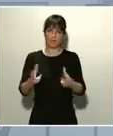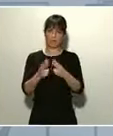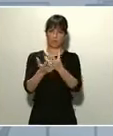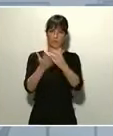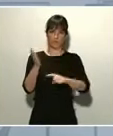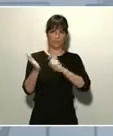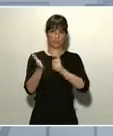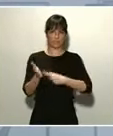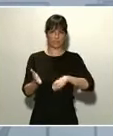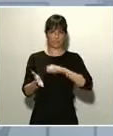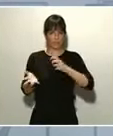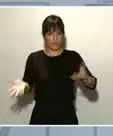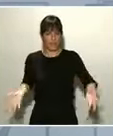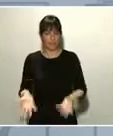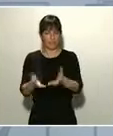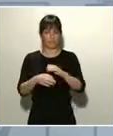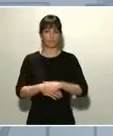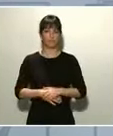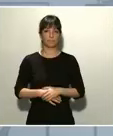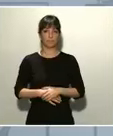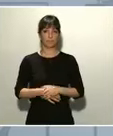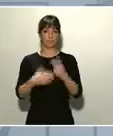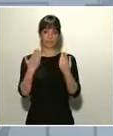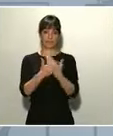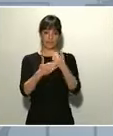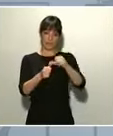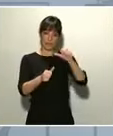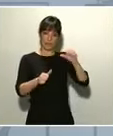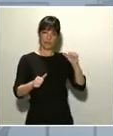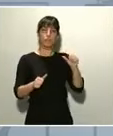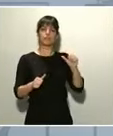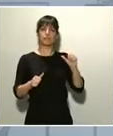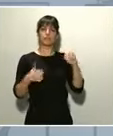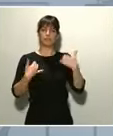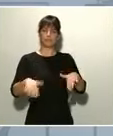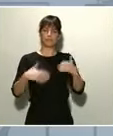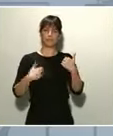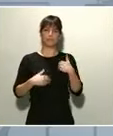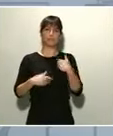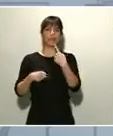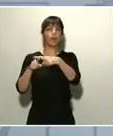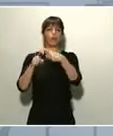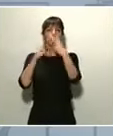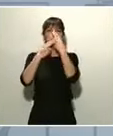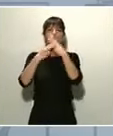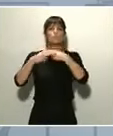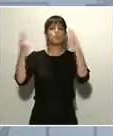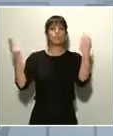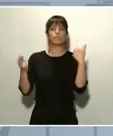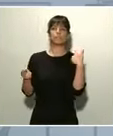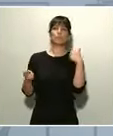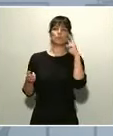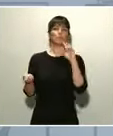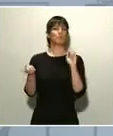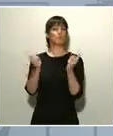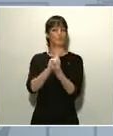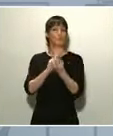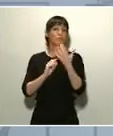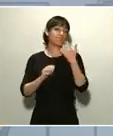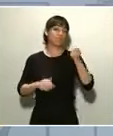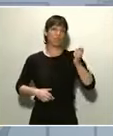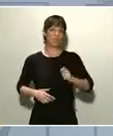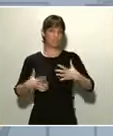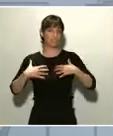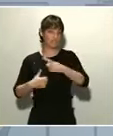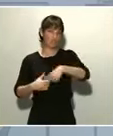Estos siete días han cambiado también nuestra forma de considerar los bienes públicos, a los profesionales de la salud, desde luego, a quien manifiesto